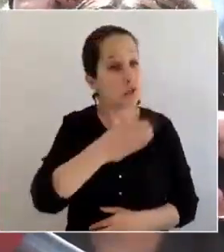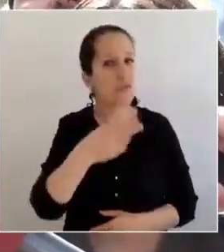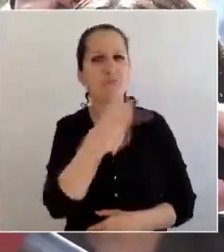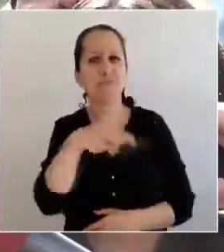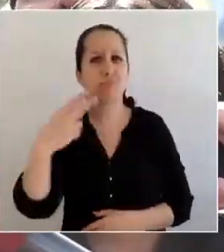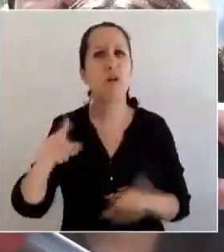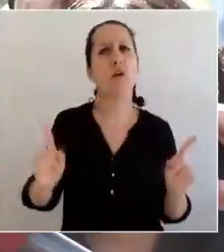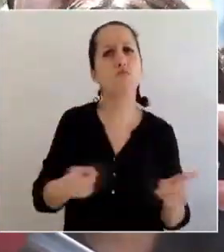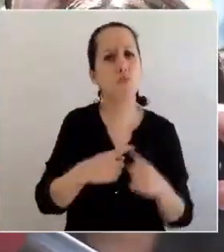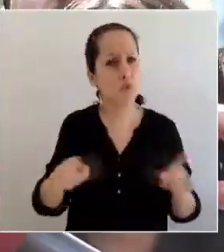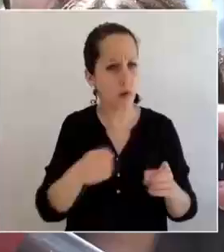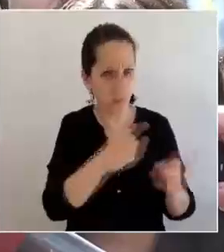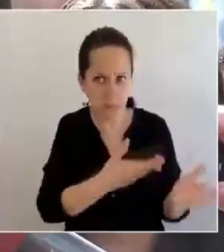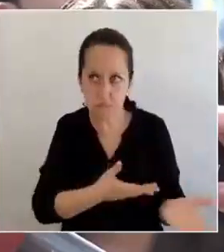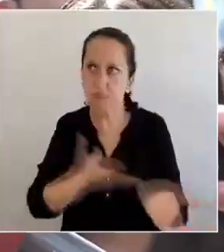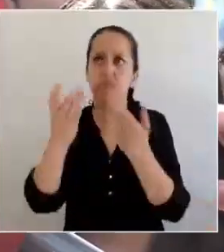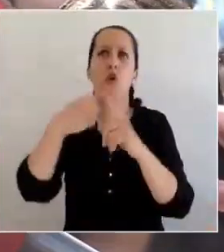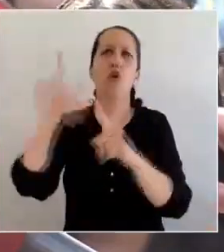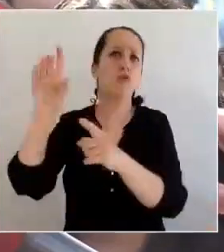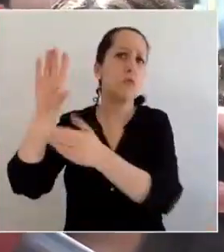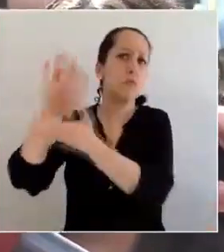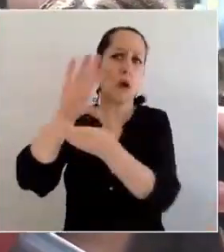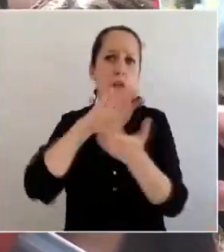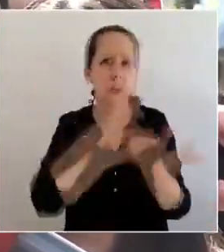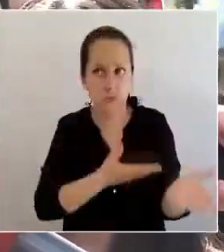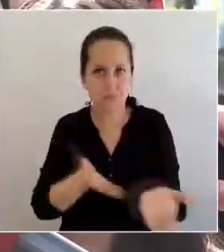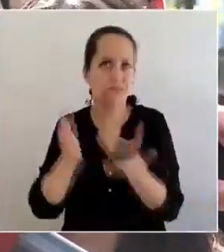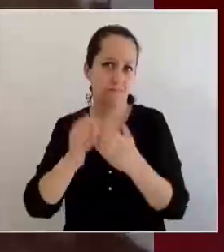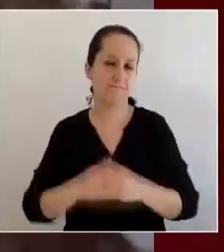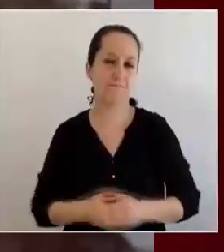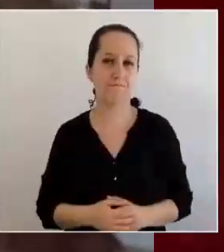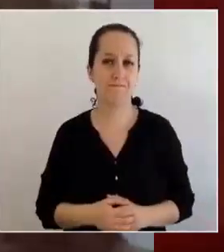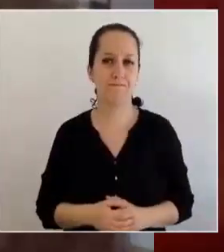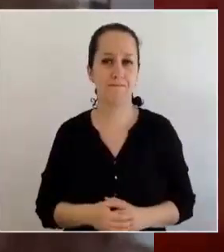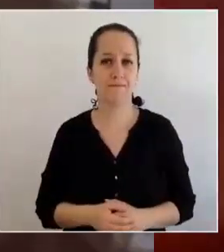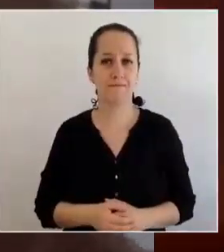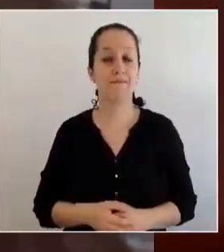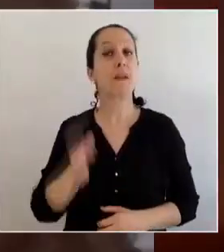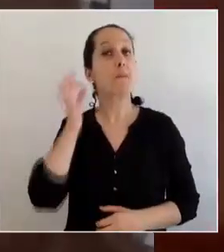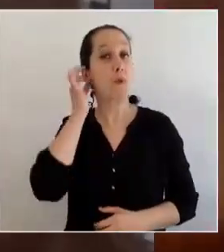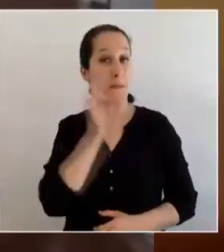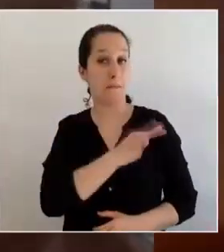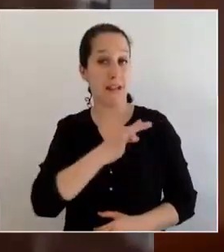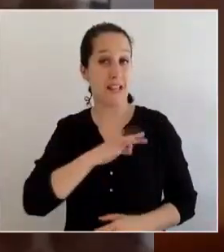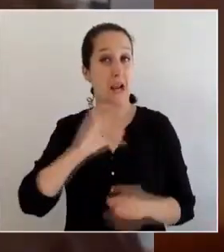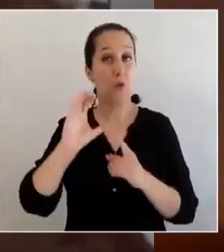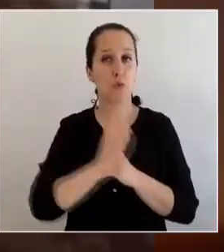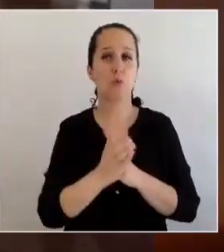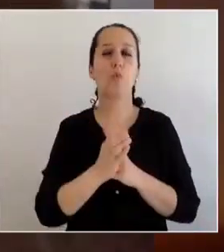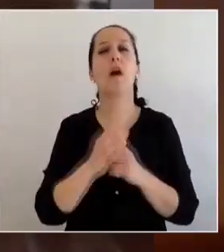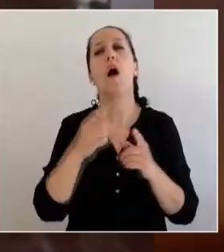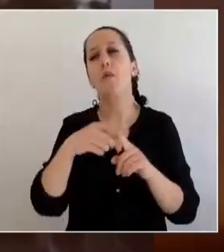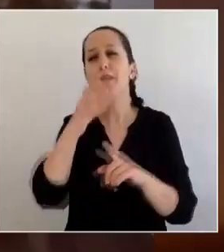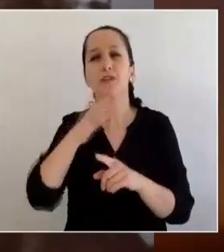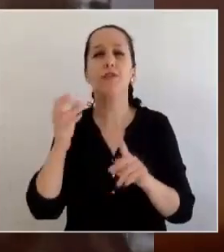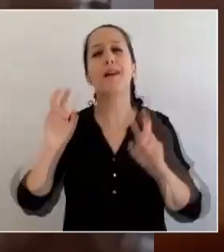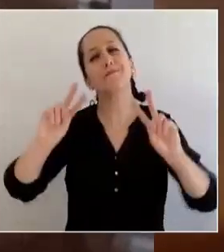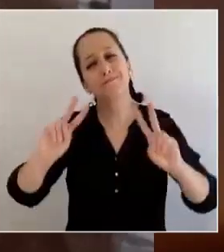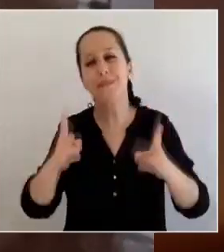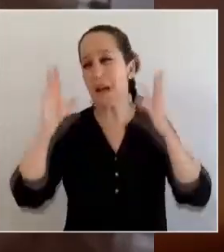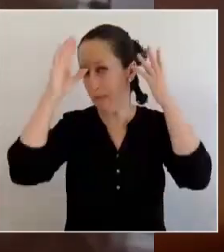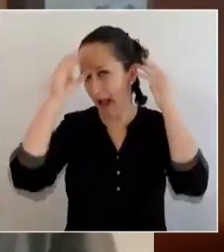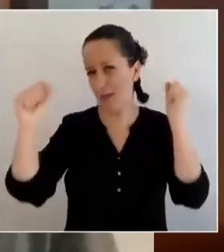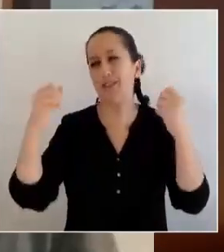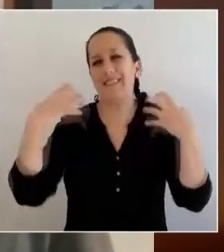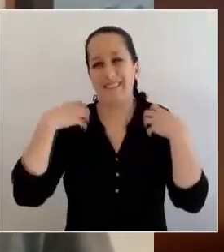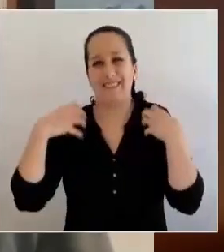nuestros músicos vayan a otros lugares del mundo. La ministra de la Cultura y embajadores musicales